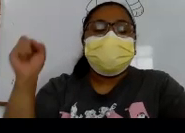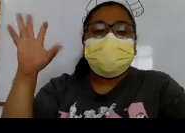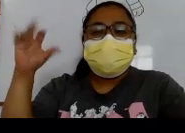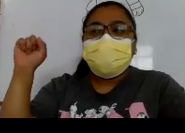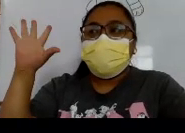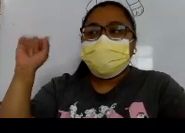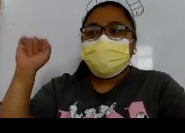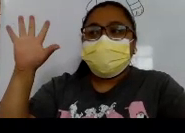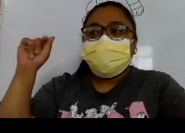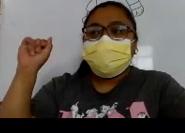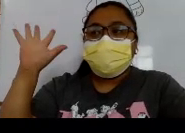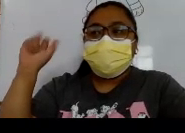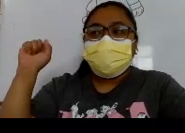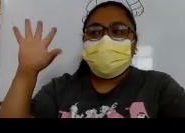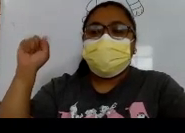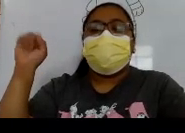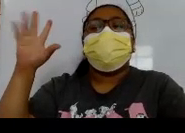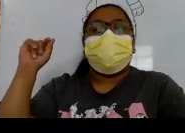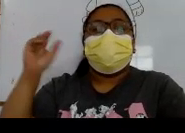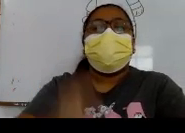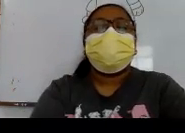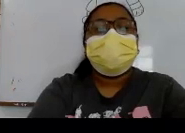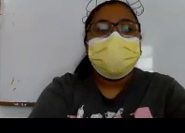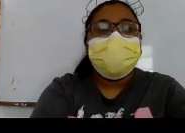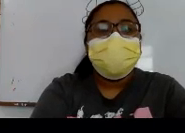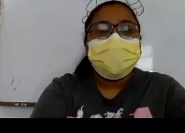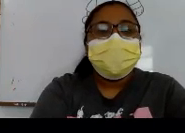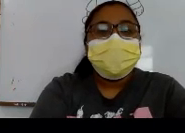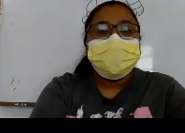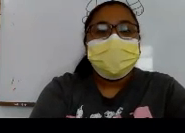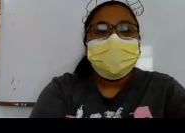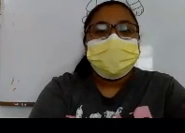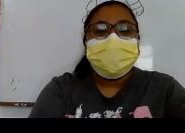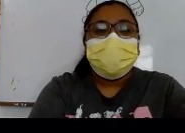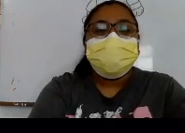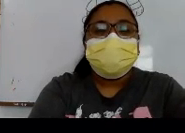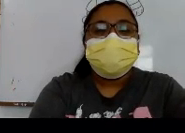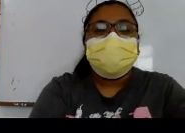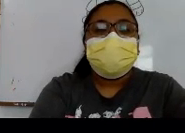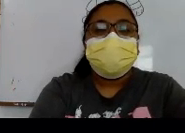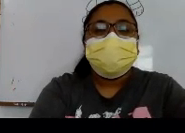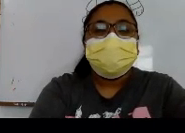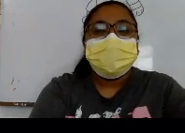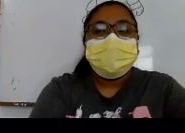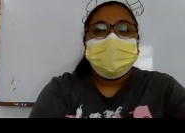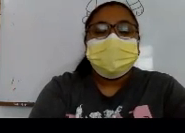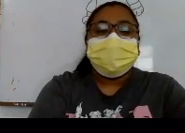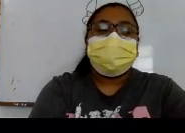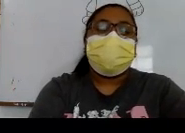Vamos a hacer estrellitas. Ah, muy bien. La mano izquierda. Vamos a hacer estrellitas.